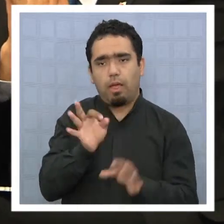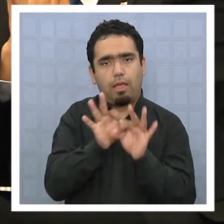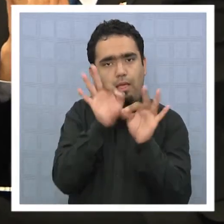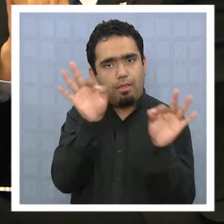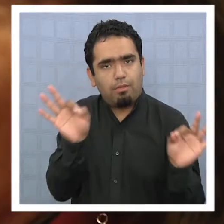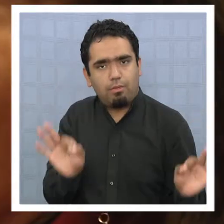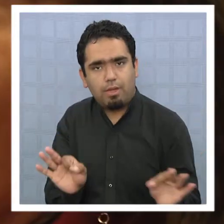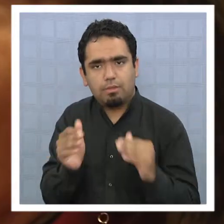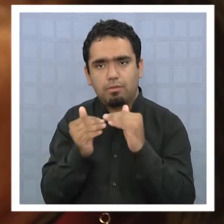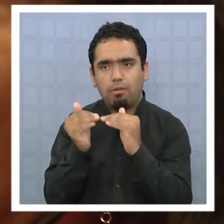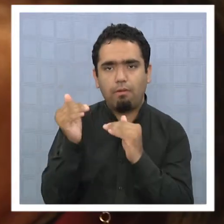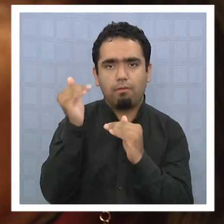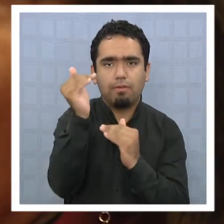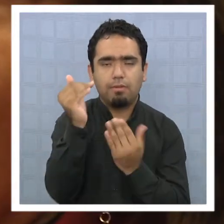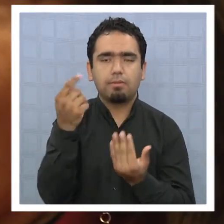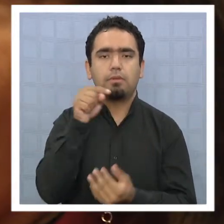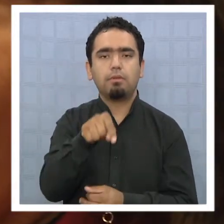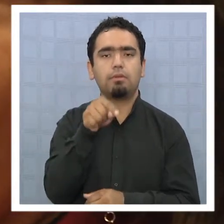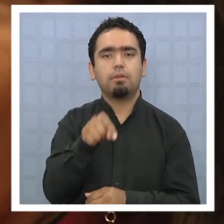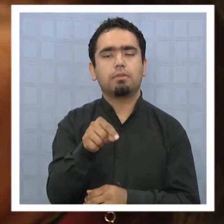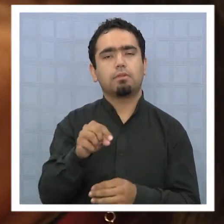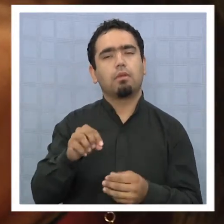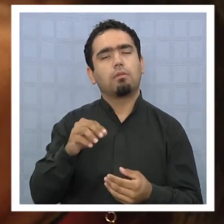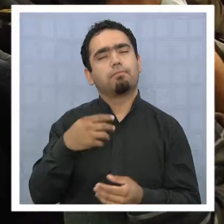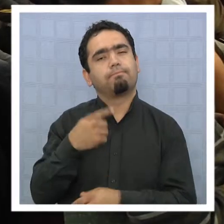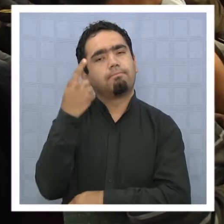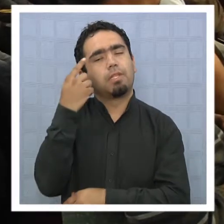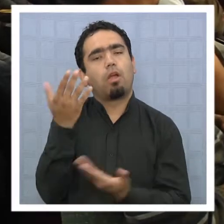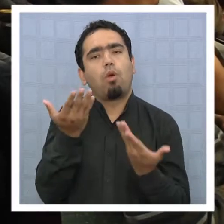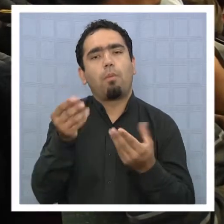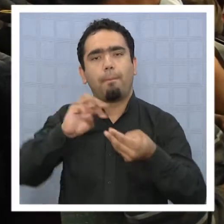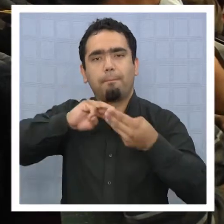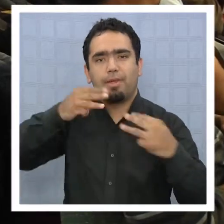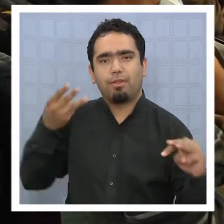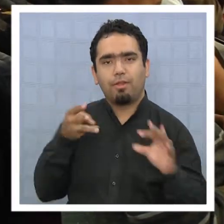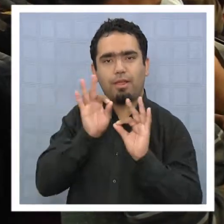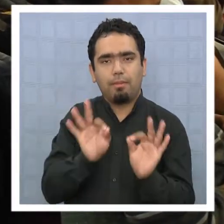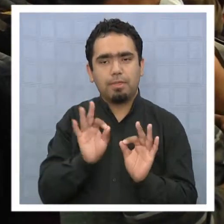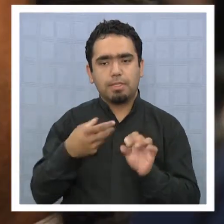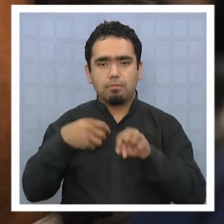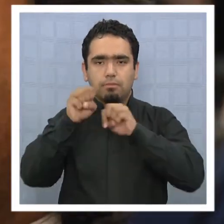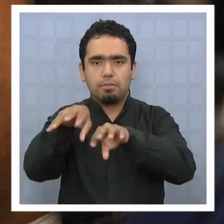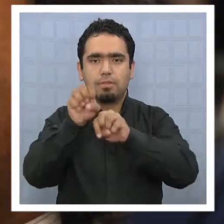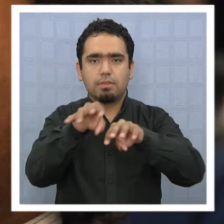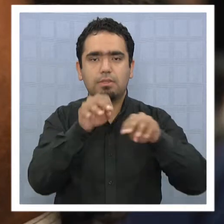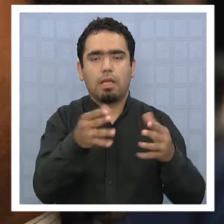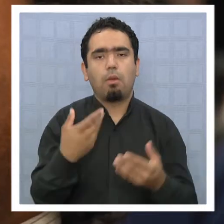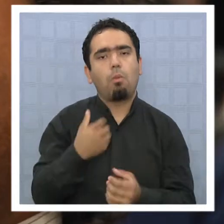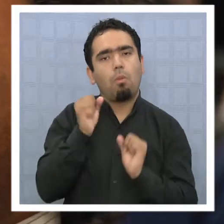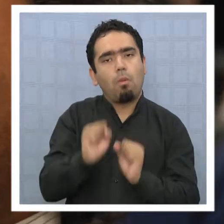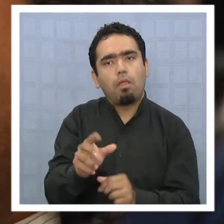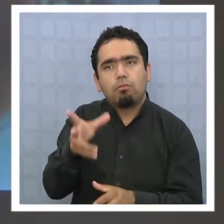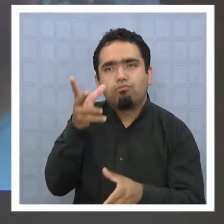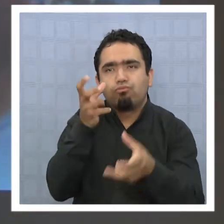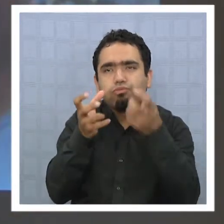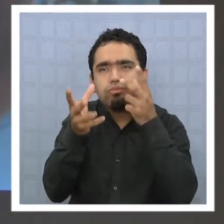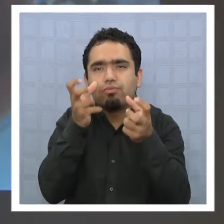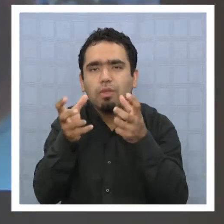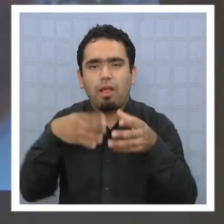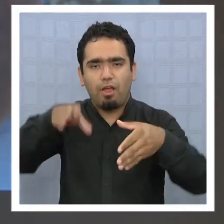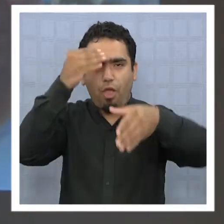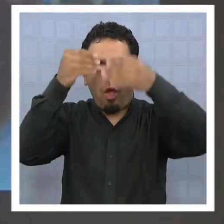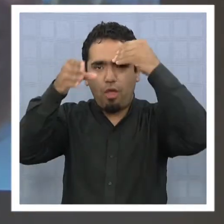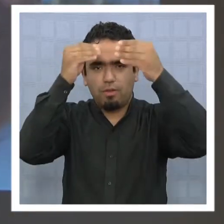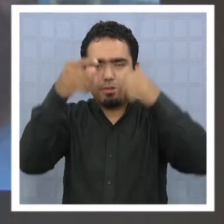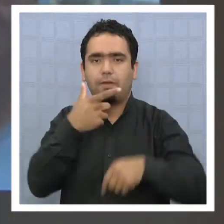educacional avanzado. Por ello se utilizarán metodologías especiales que les permitan adquirir los conocimientos y poder aplicarlos